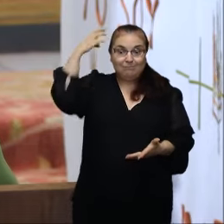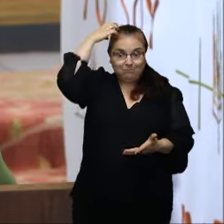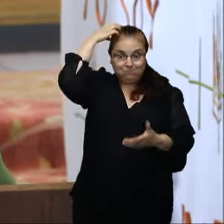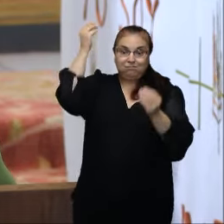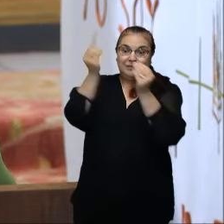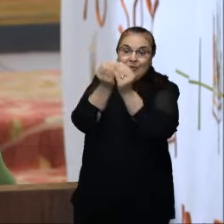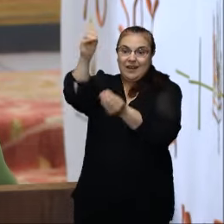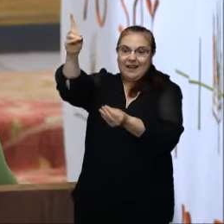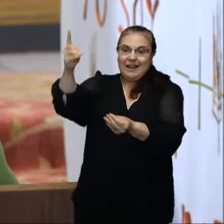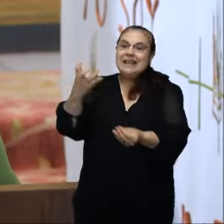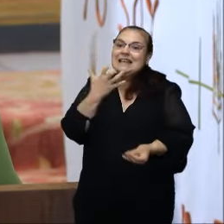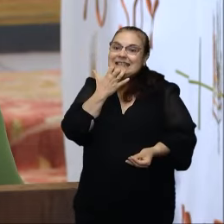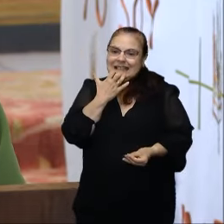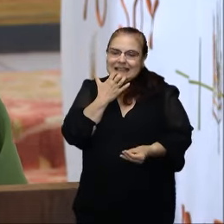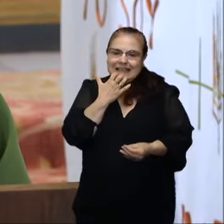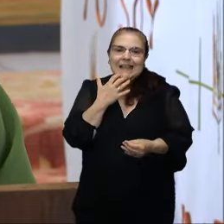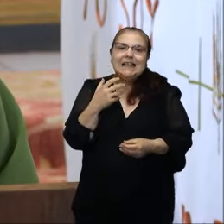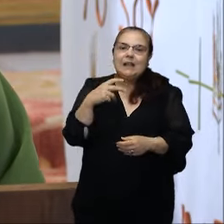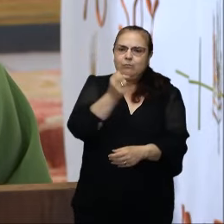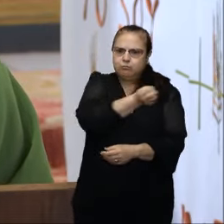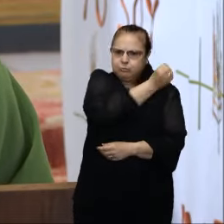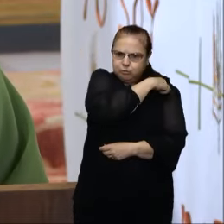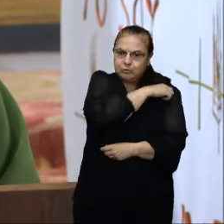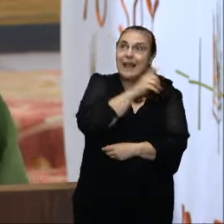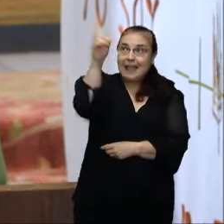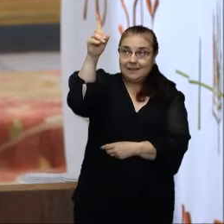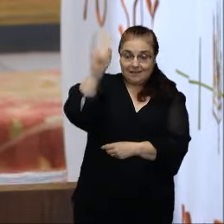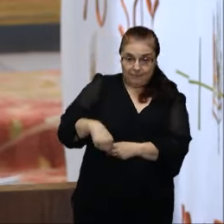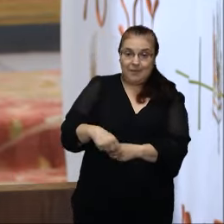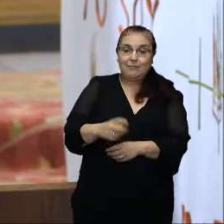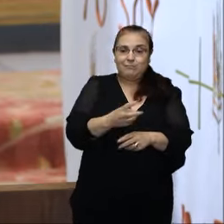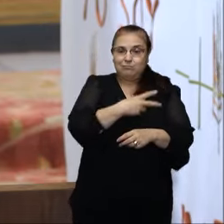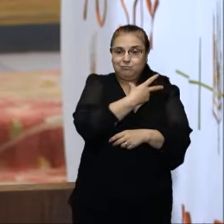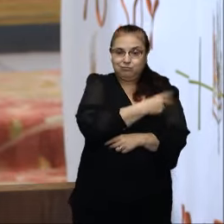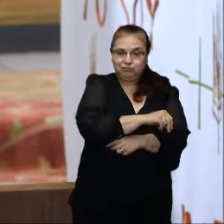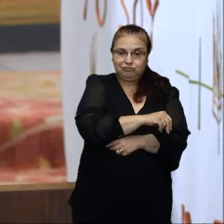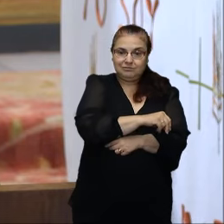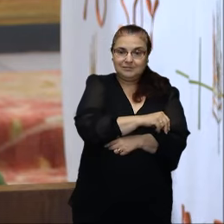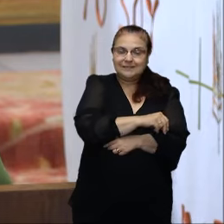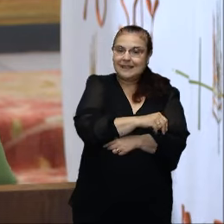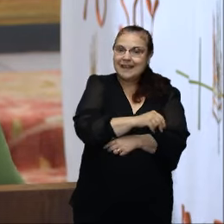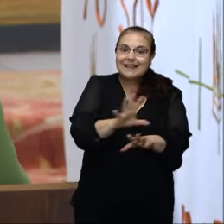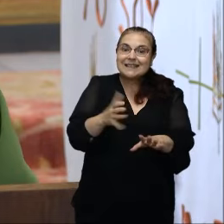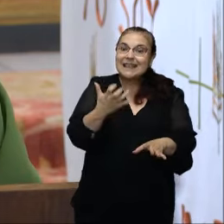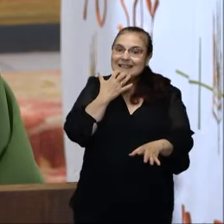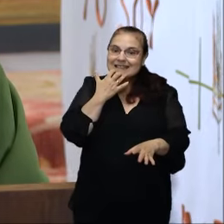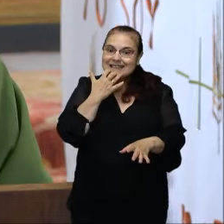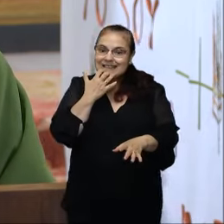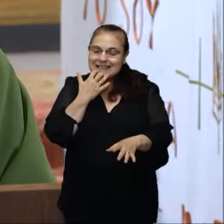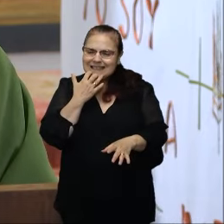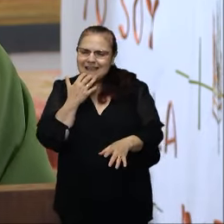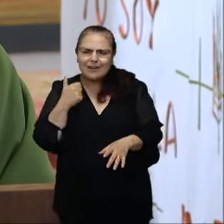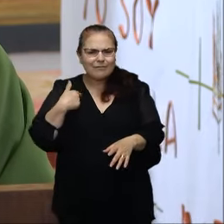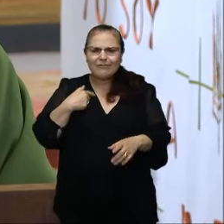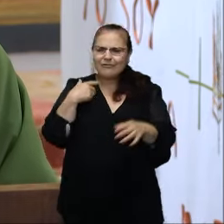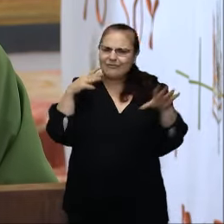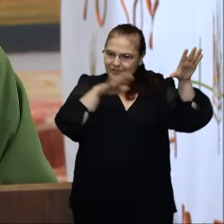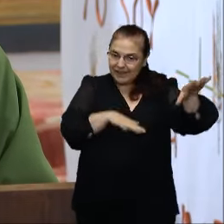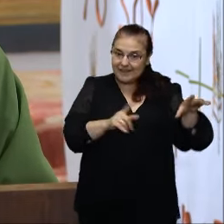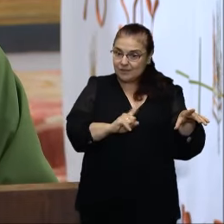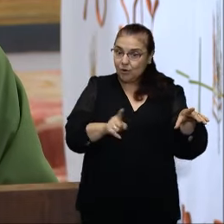Si lo negamos, también él nos negará. Si somos infieles, él permanece fiel.